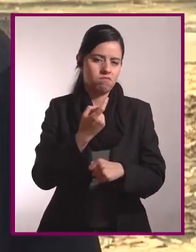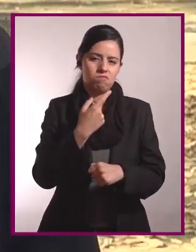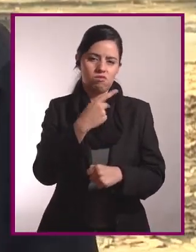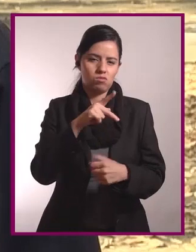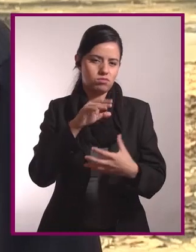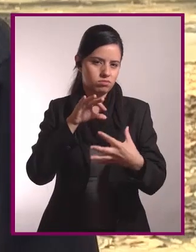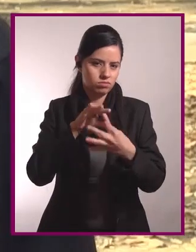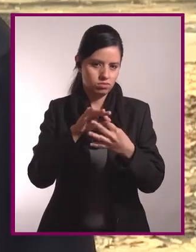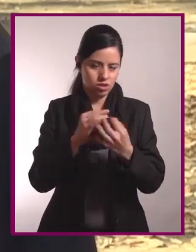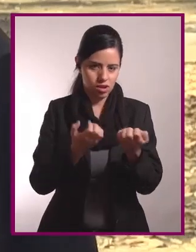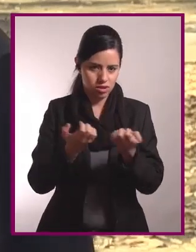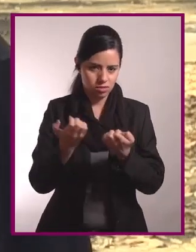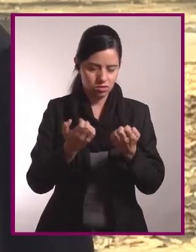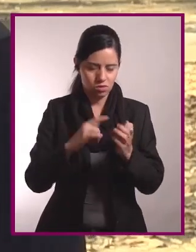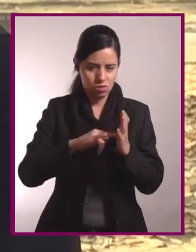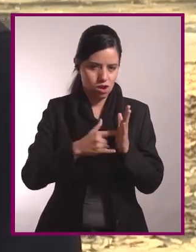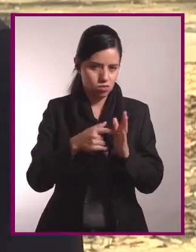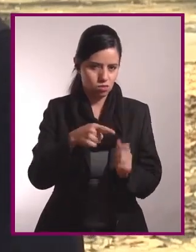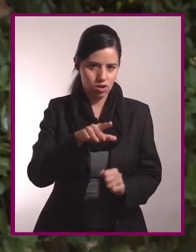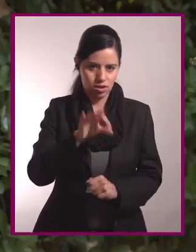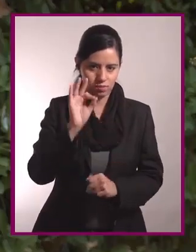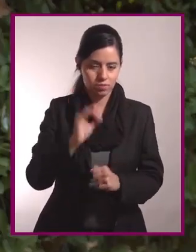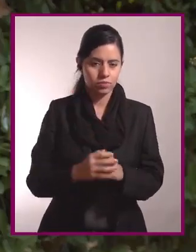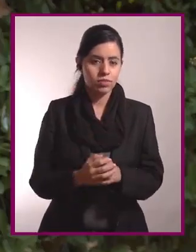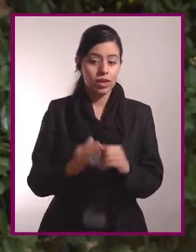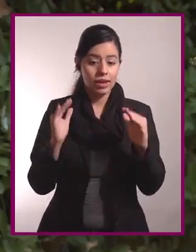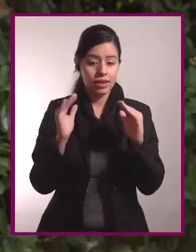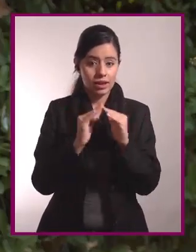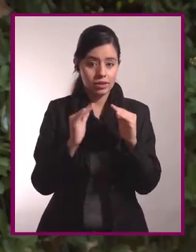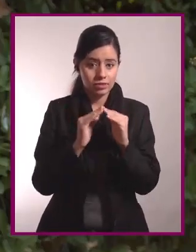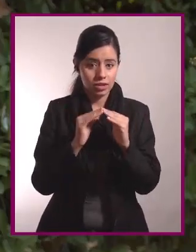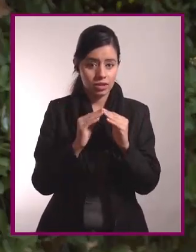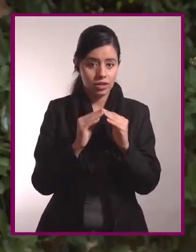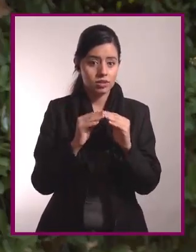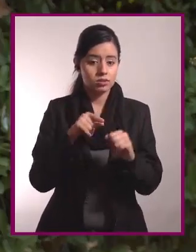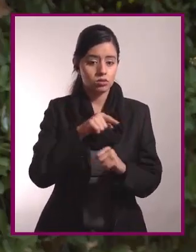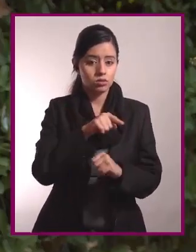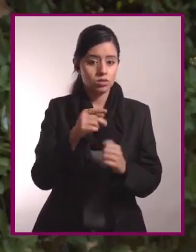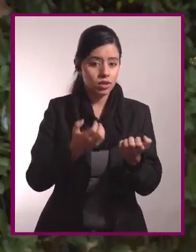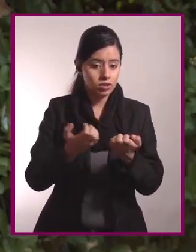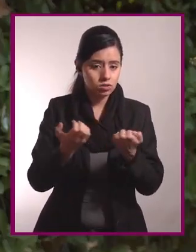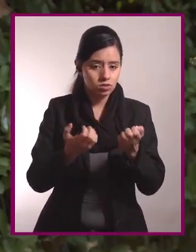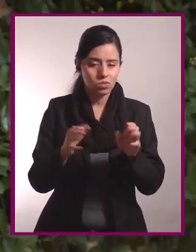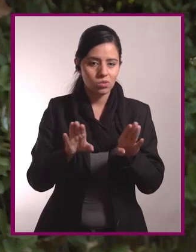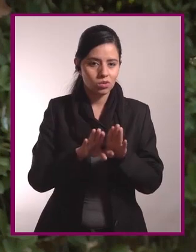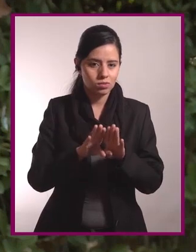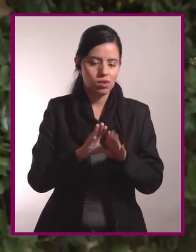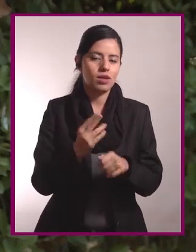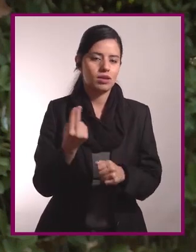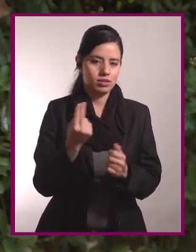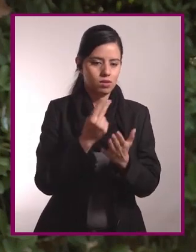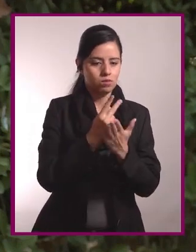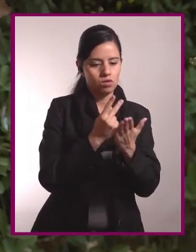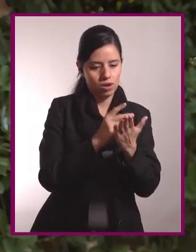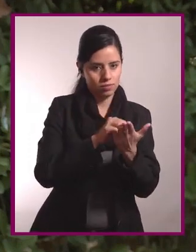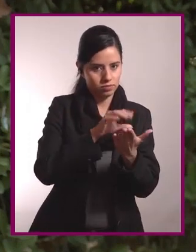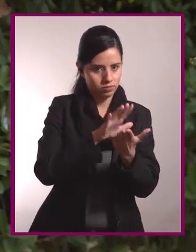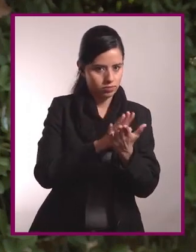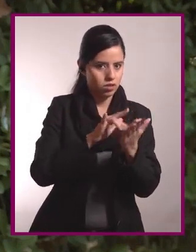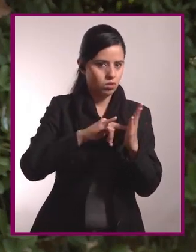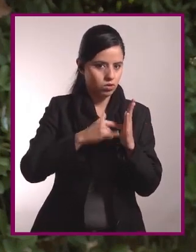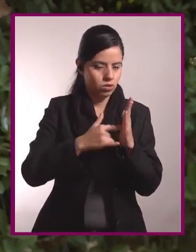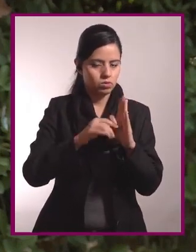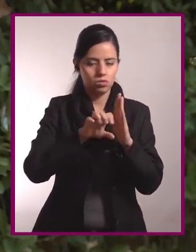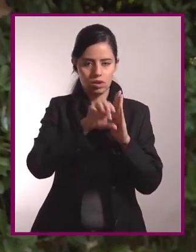mantener el hábito del ejercicio en casa y no interrumpirlo? Organizar nuestro día y fijar horarios. Por ejemplo, me despierto,